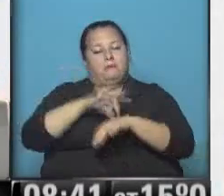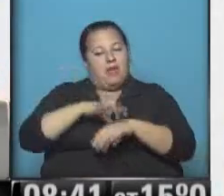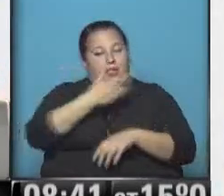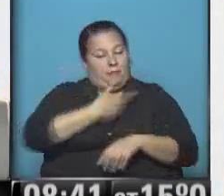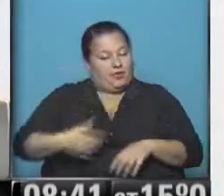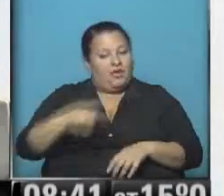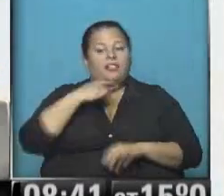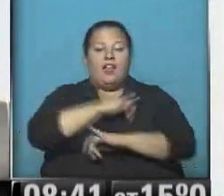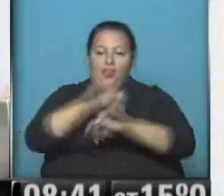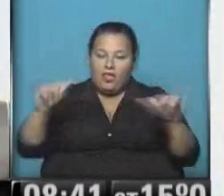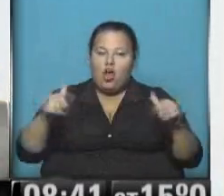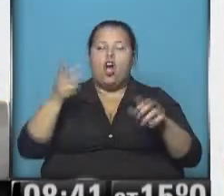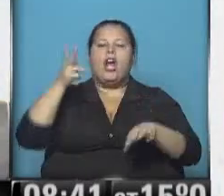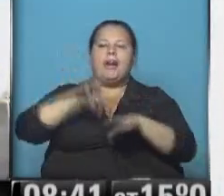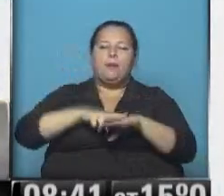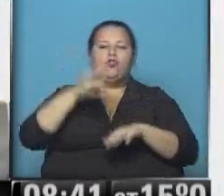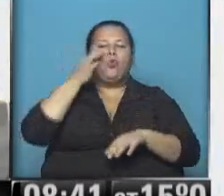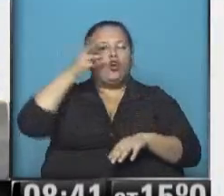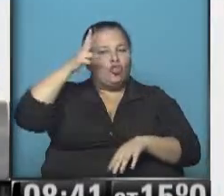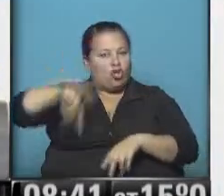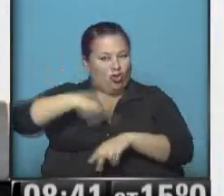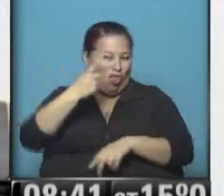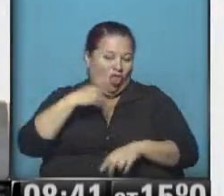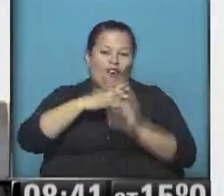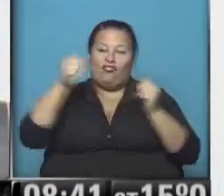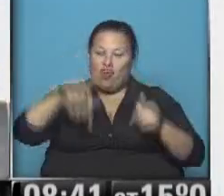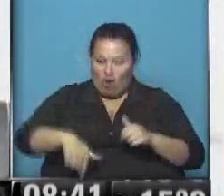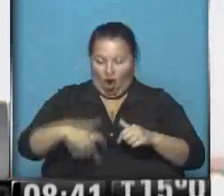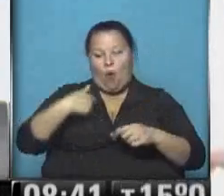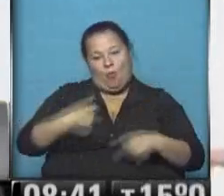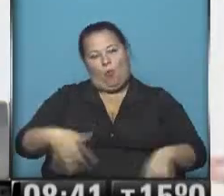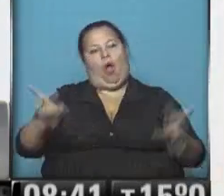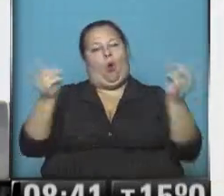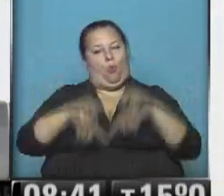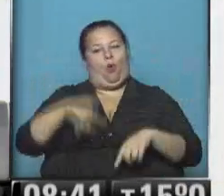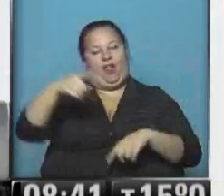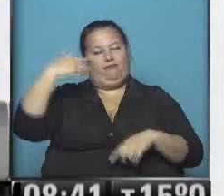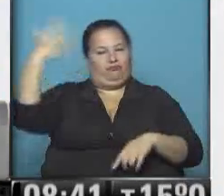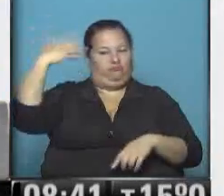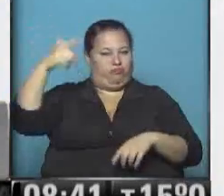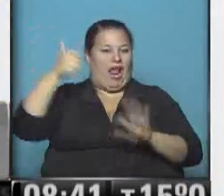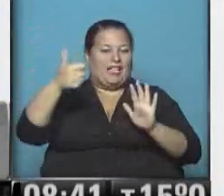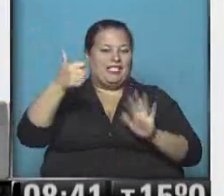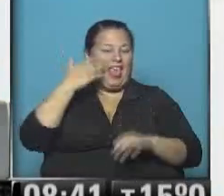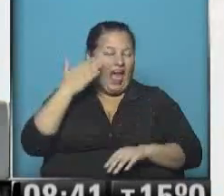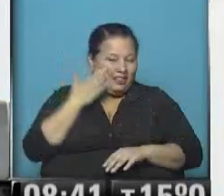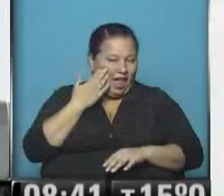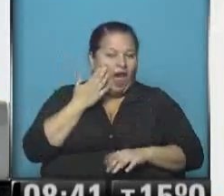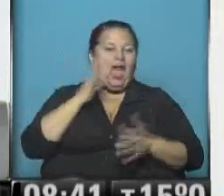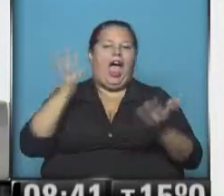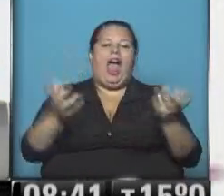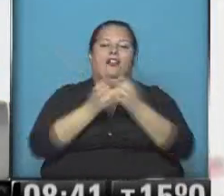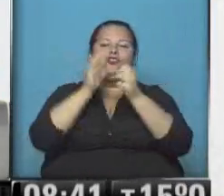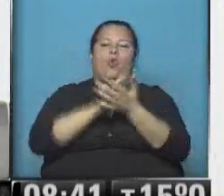Presidencial había anunciado un reposo de 48 horas que finalizaba hoy, tenía previsto encabezar este acto a partir de las 6 de la tarde, un nuevo